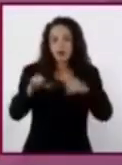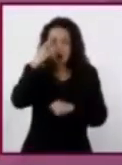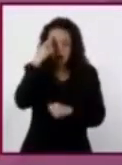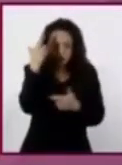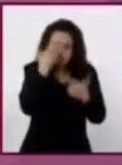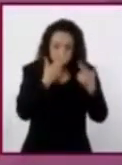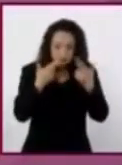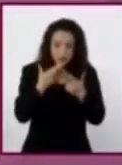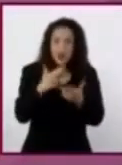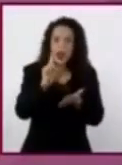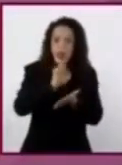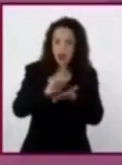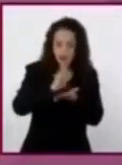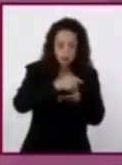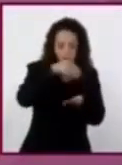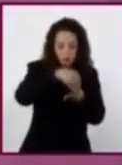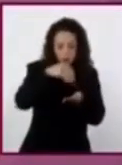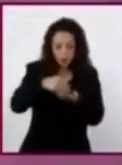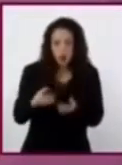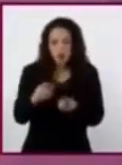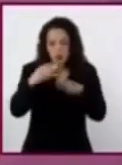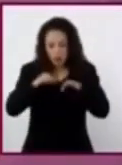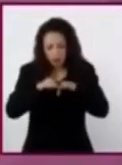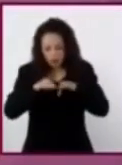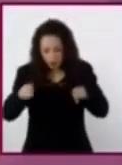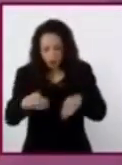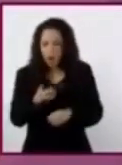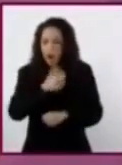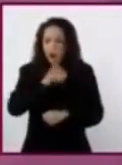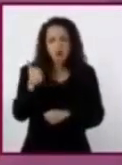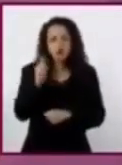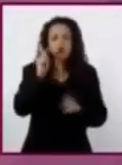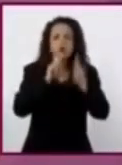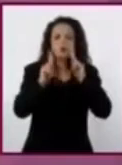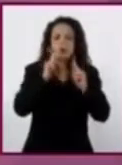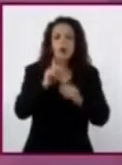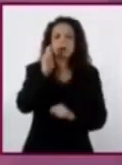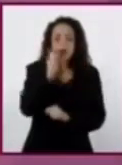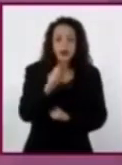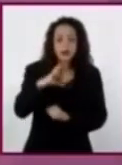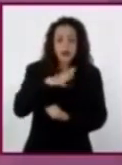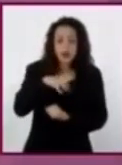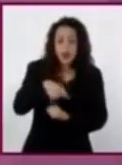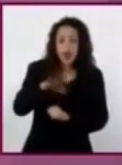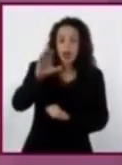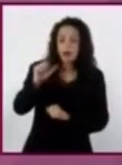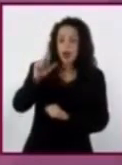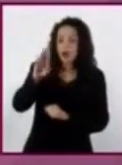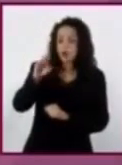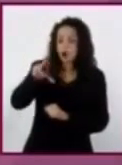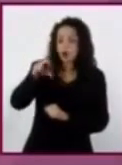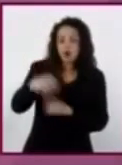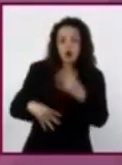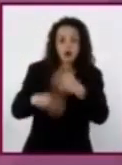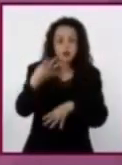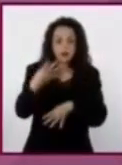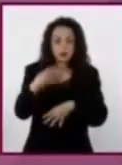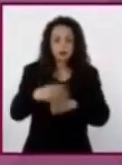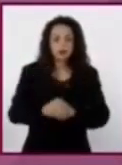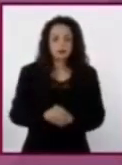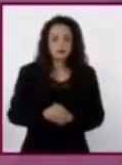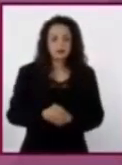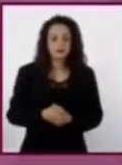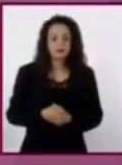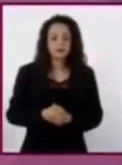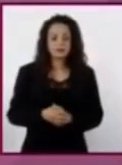Ahí las limpiaba, las medía y, entre otras pruebas, buscaba su contenido de carbono 14 o su magnetismo. Así,